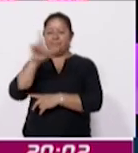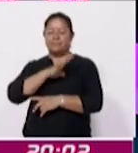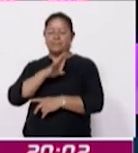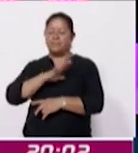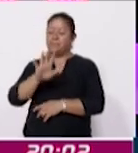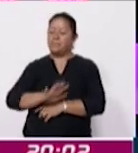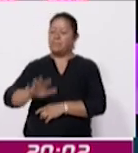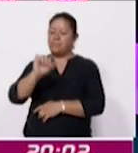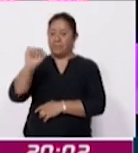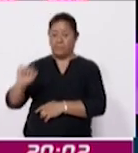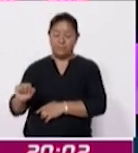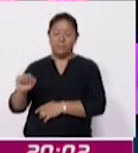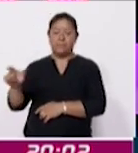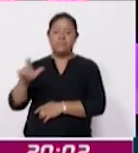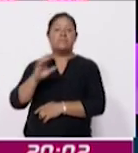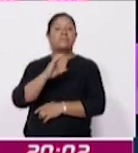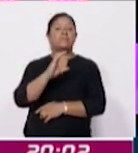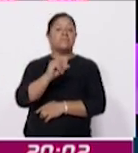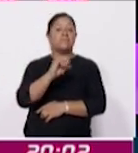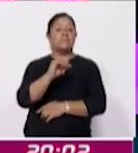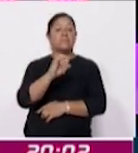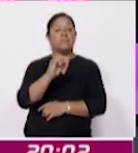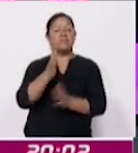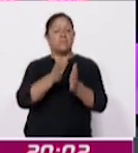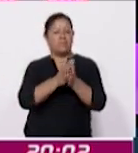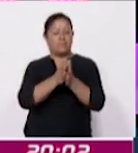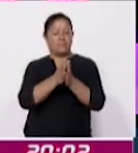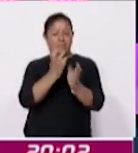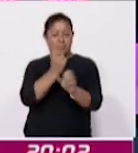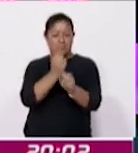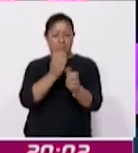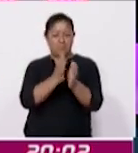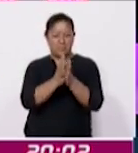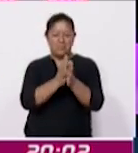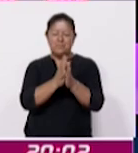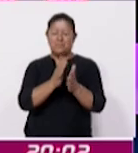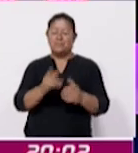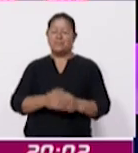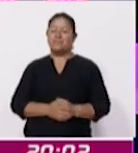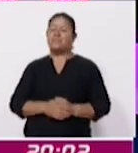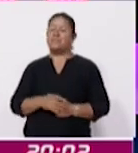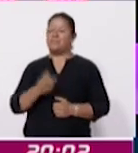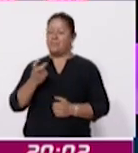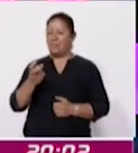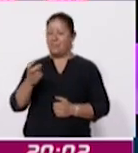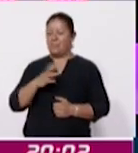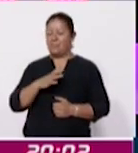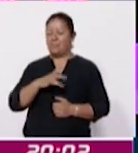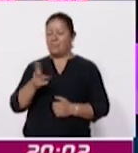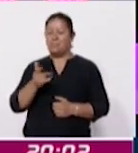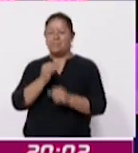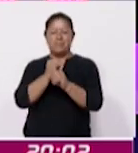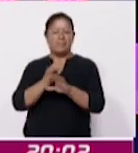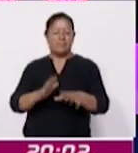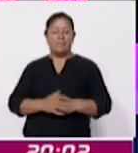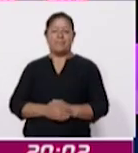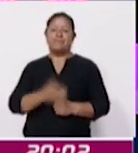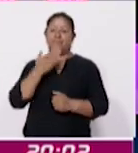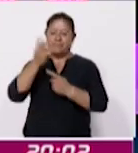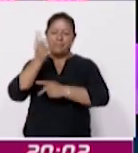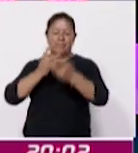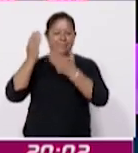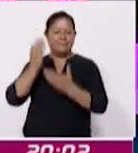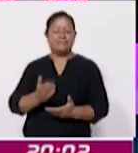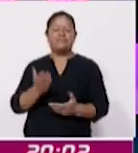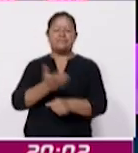sur, el cacao, usted lo conoce, la tradicional bebida de la zona sur. Le tenemos un trabajo al respecto. Bienvenidos como siempre, acompáñenos,